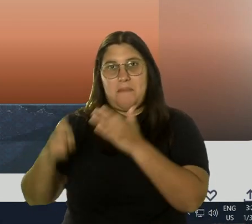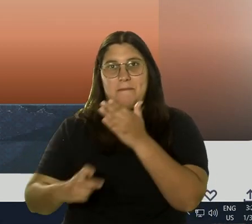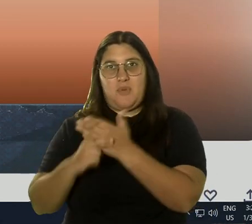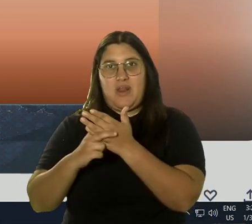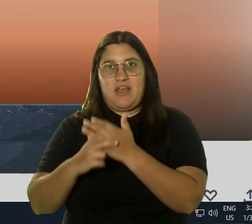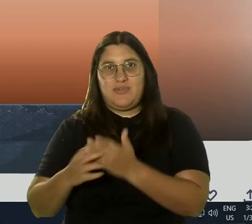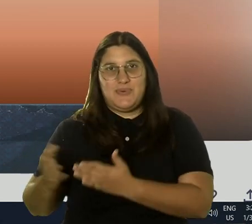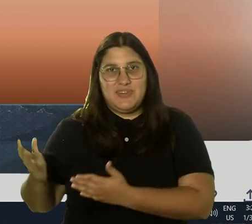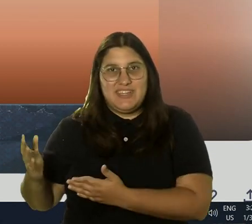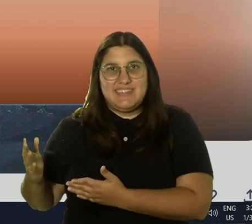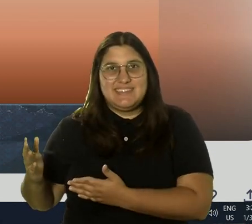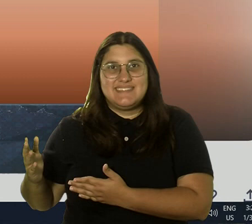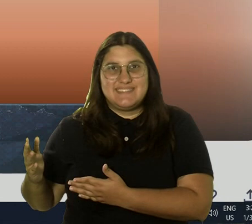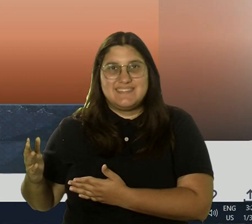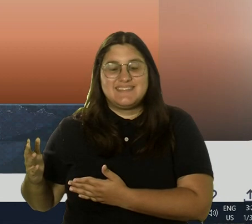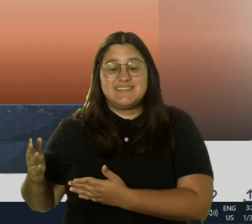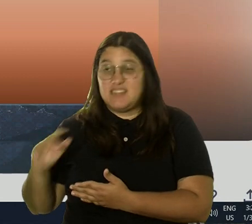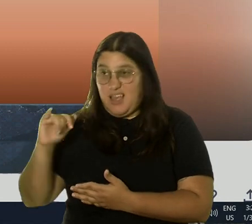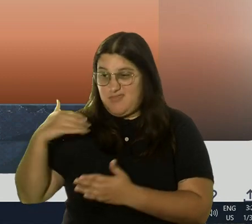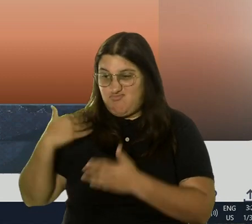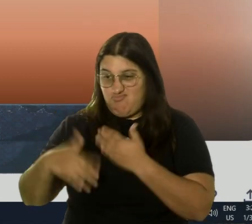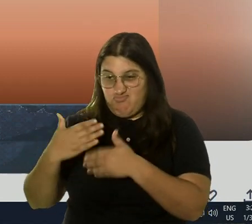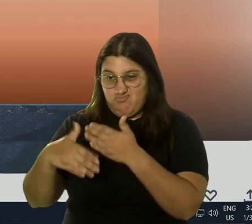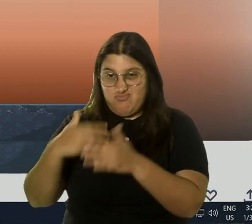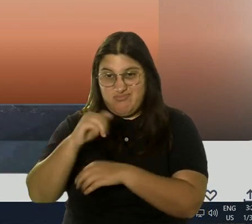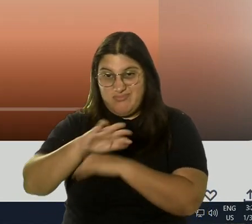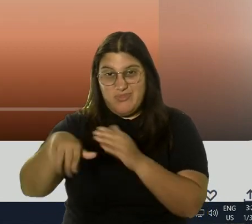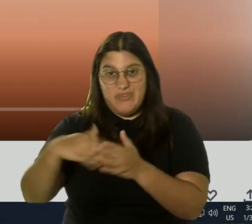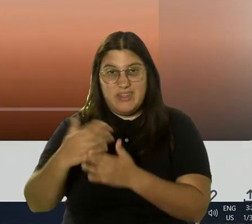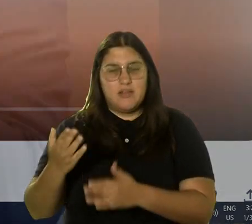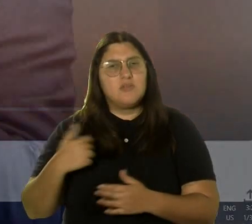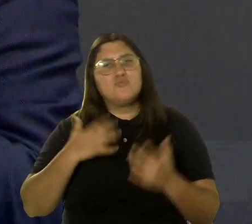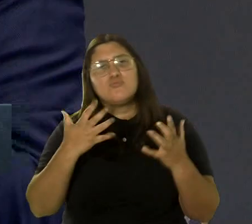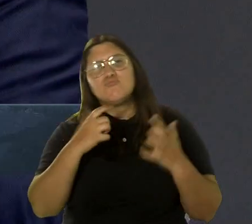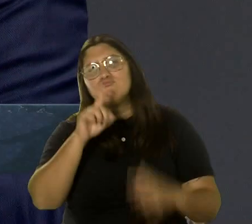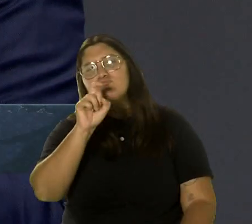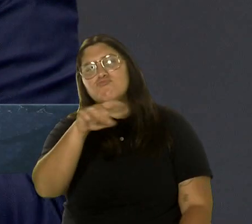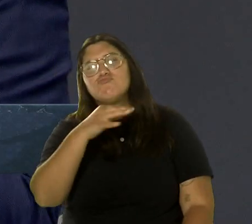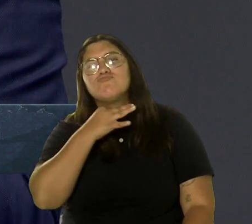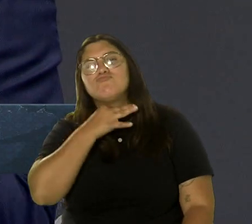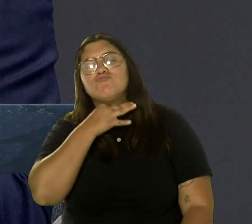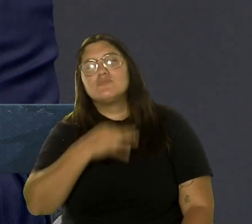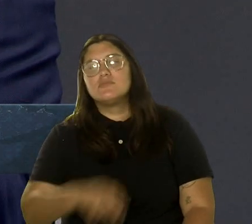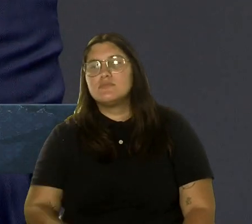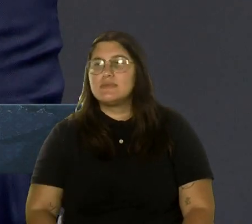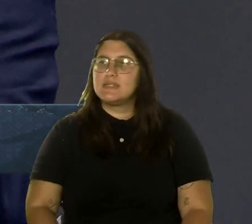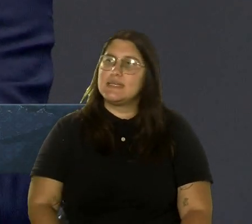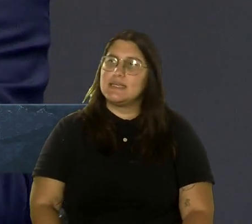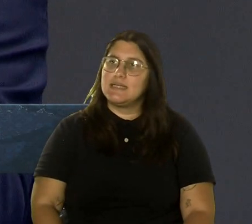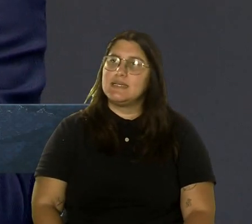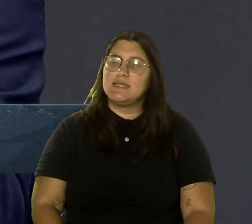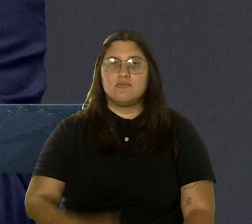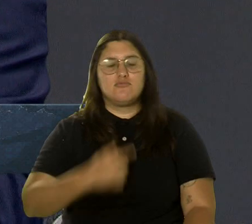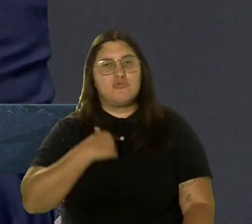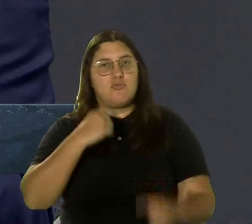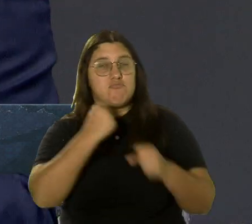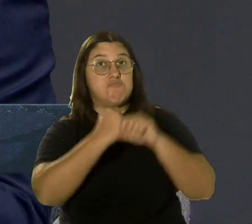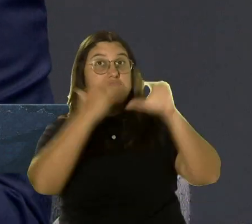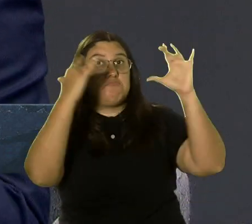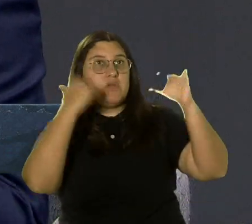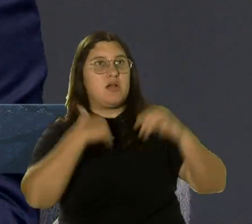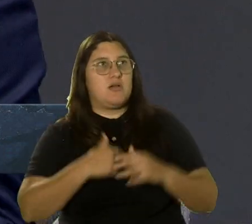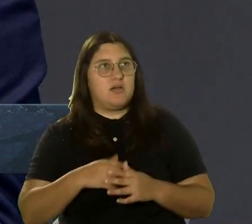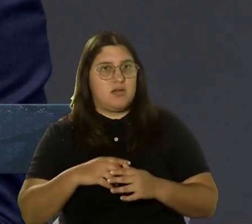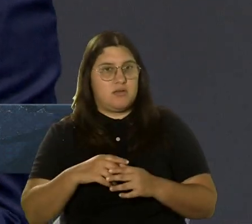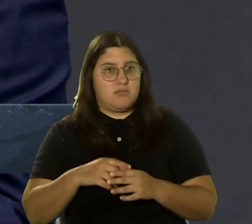el proceso, toda la información. Y te quería preguntar, Carlos, yo me imagino que levantar un evento